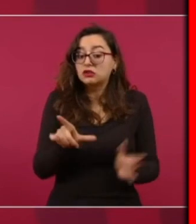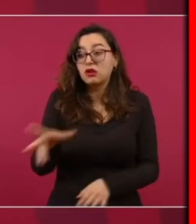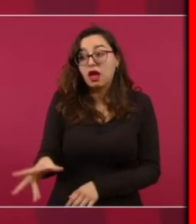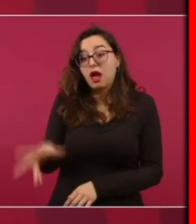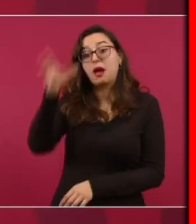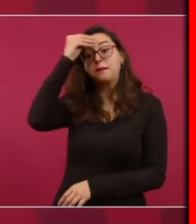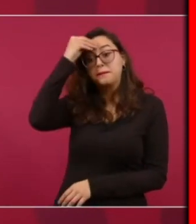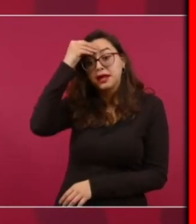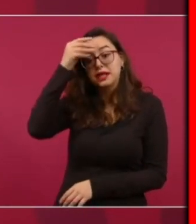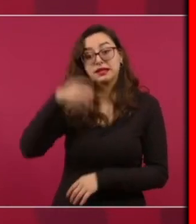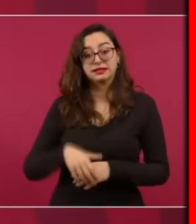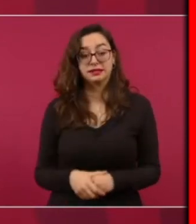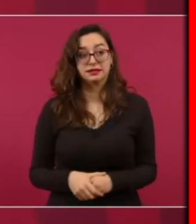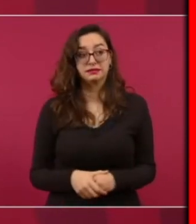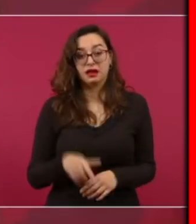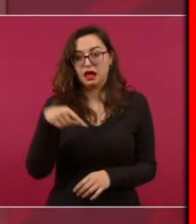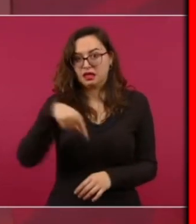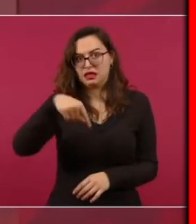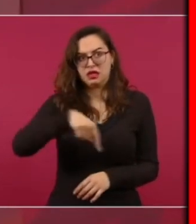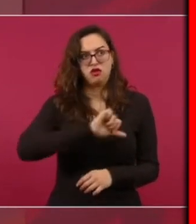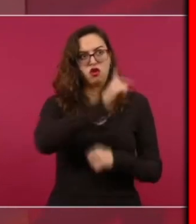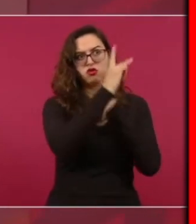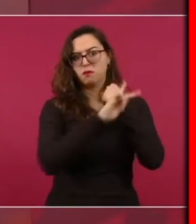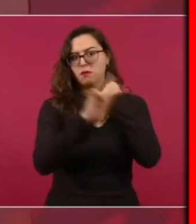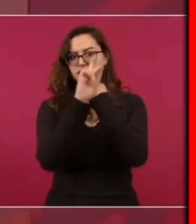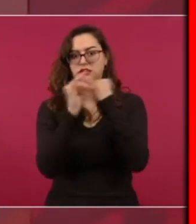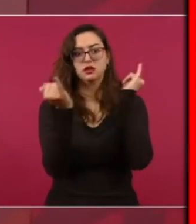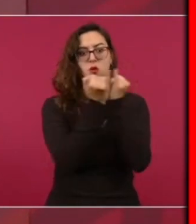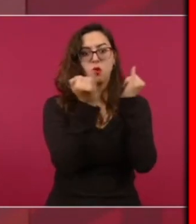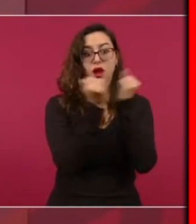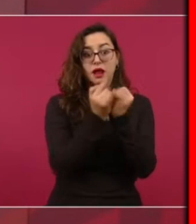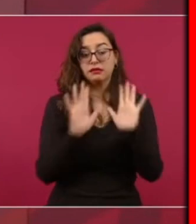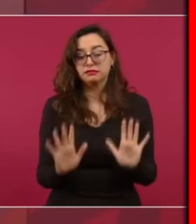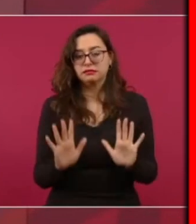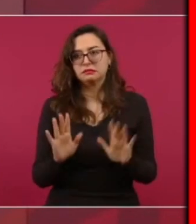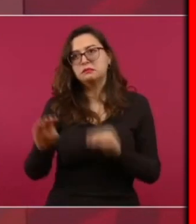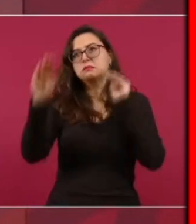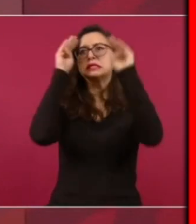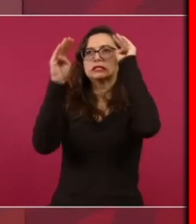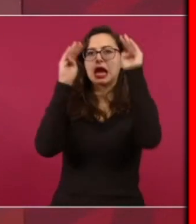Antes de voltear a ver cómo se ayuda a los de arriba O